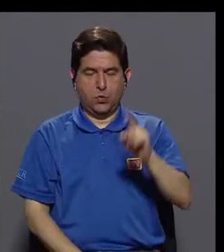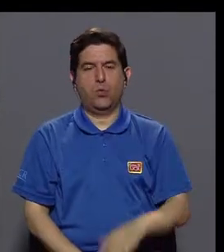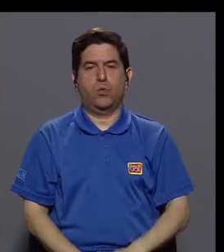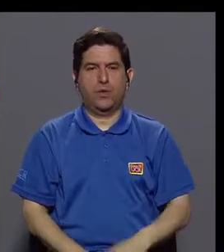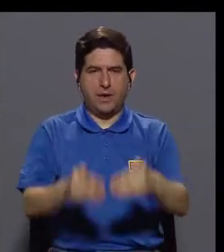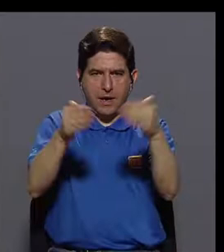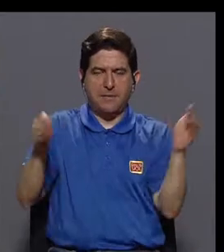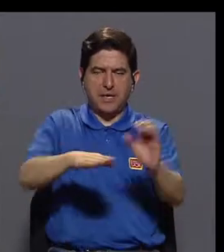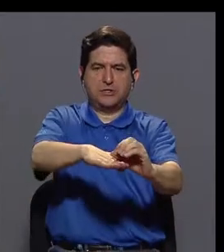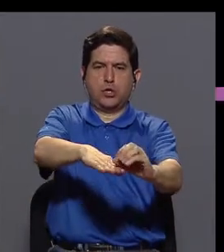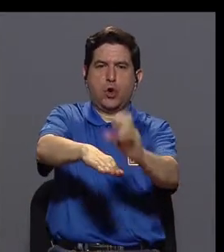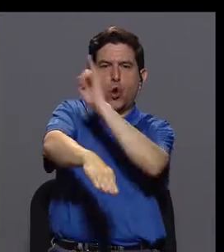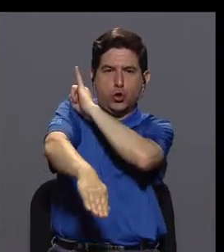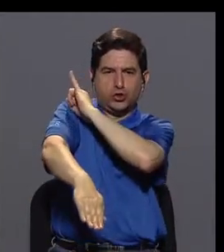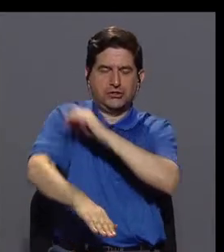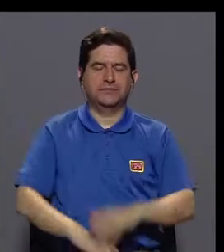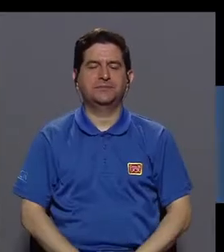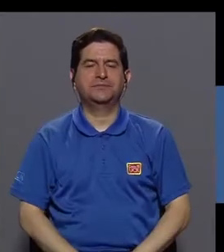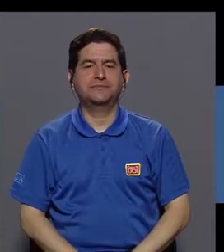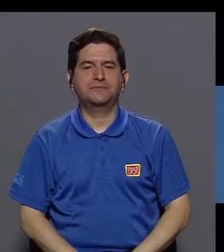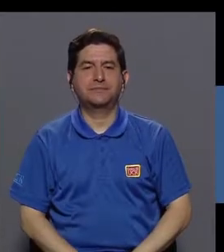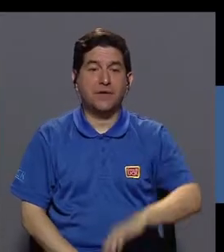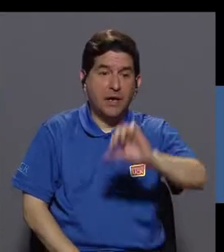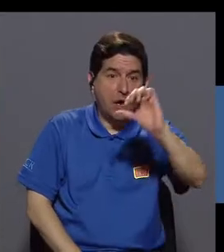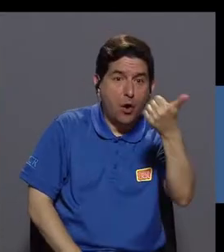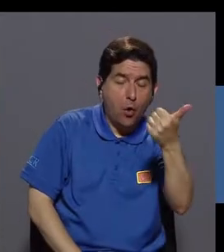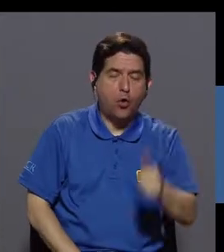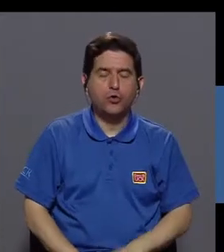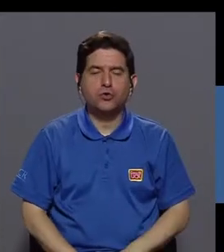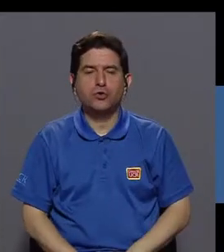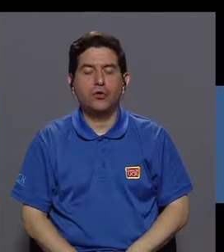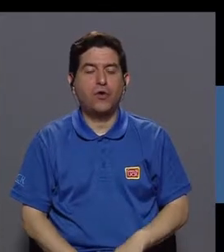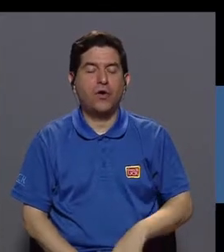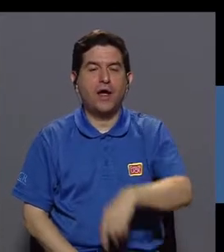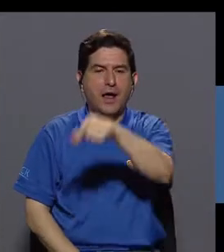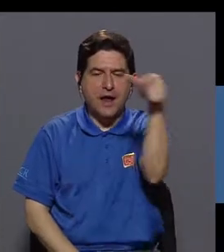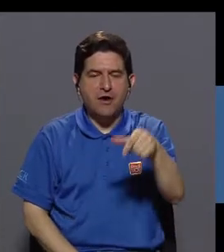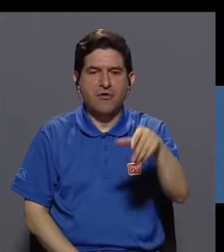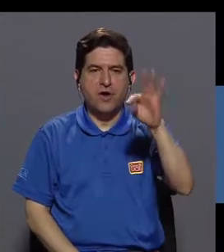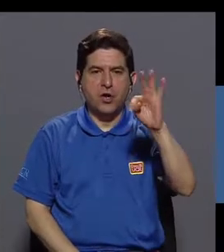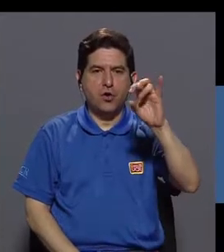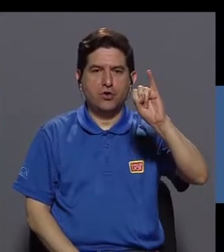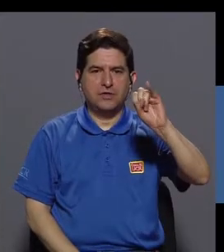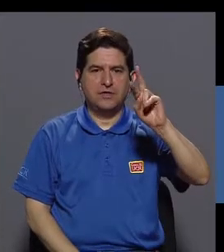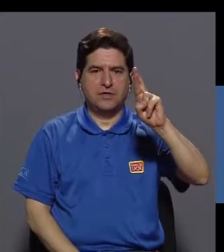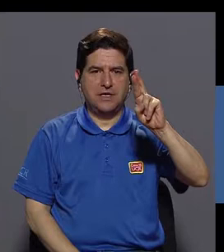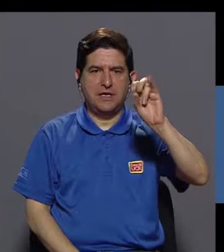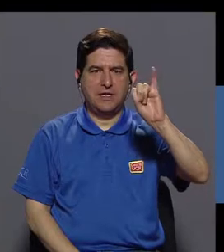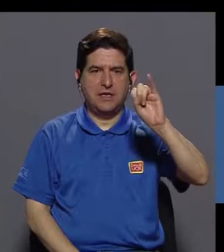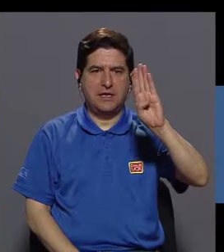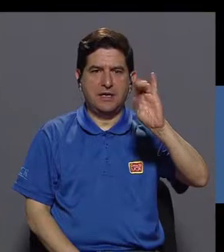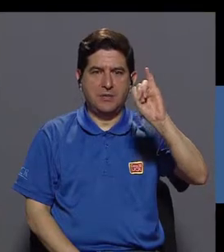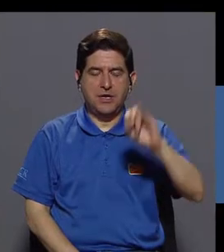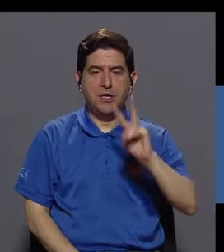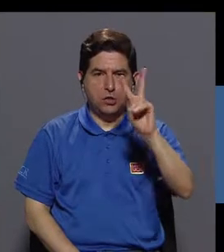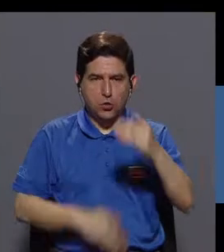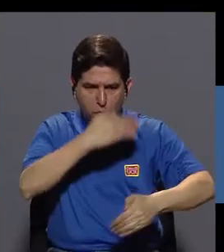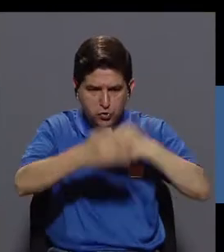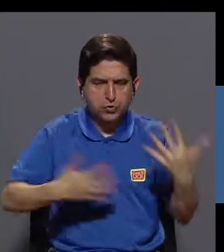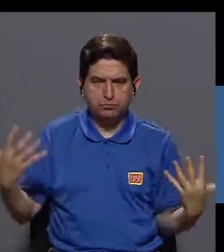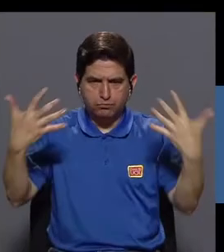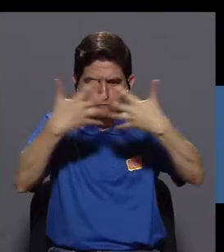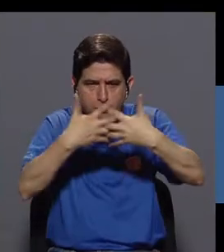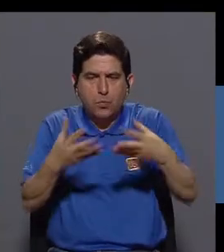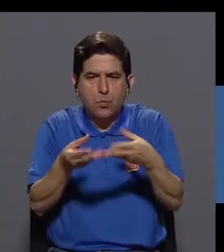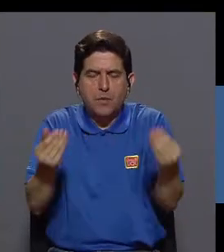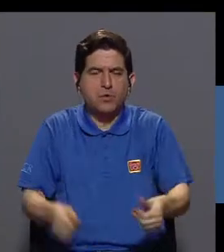llamamos el Embalse de Orozi. La otra es el Río Tiriví. Son dos procesos de potabilización complementarios que producen